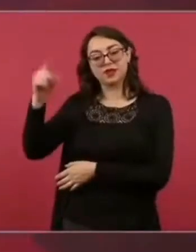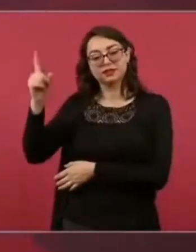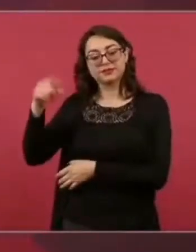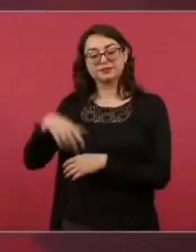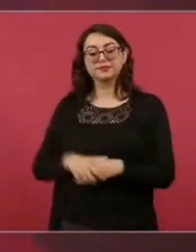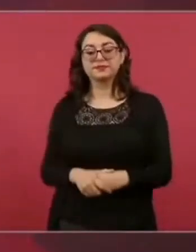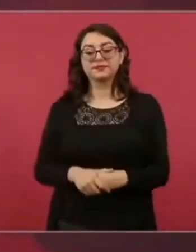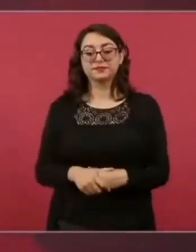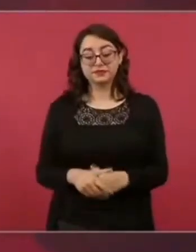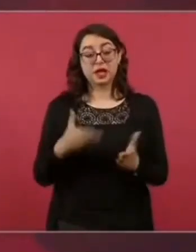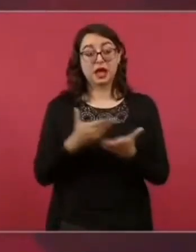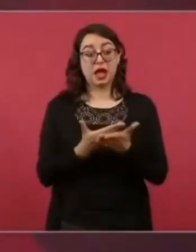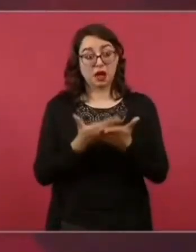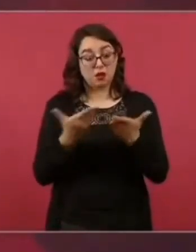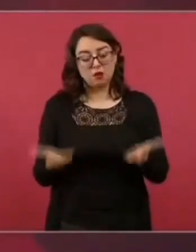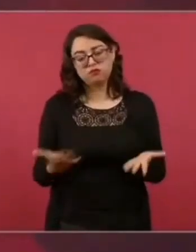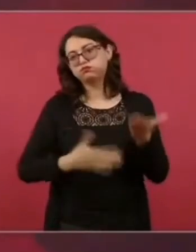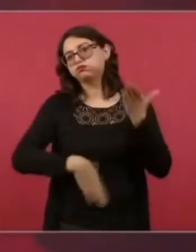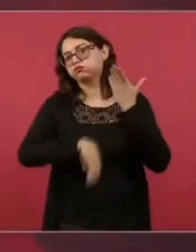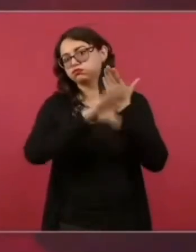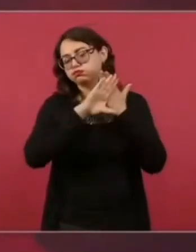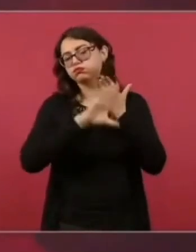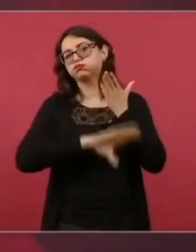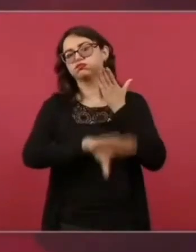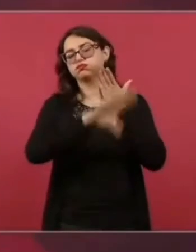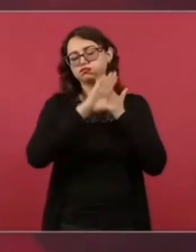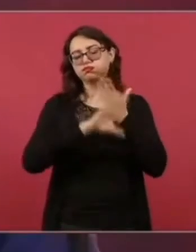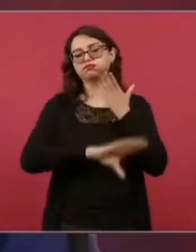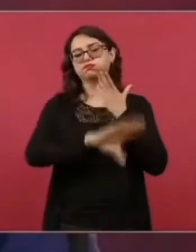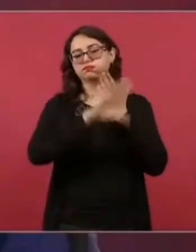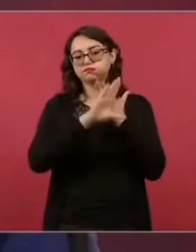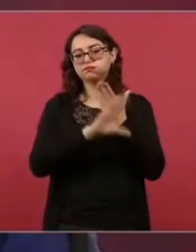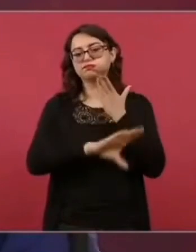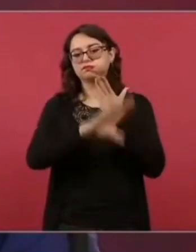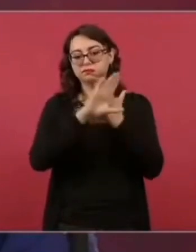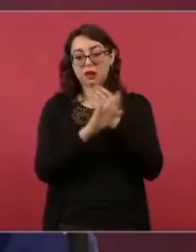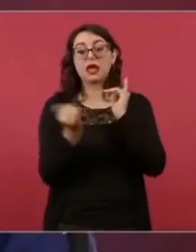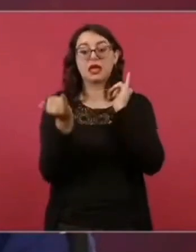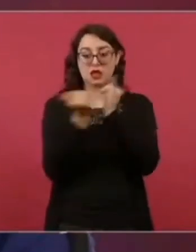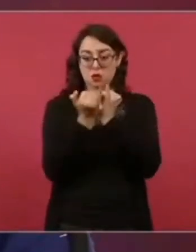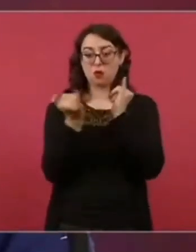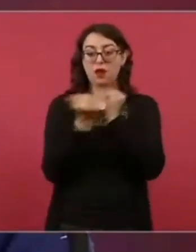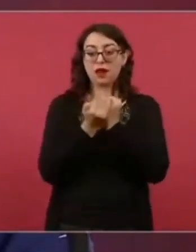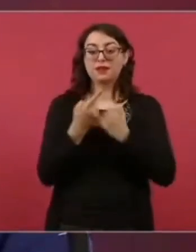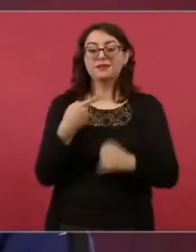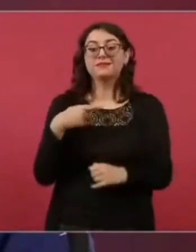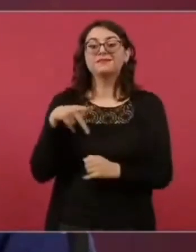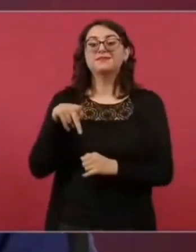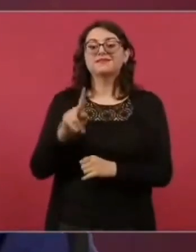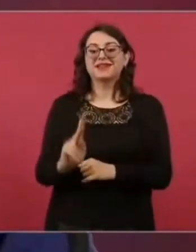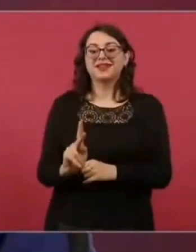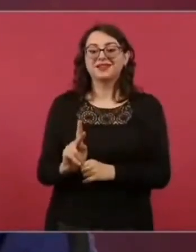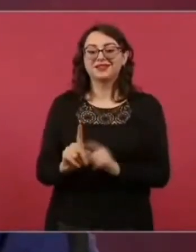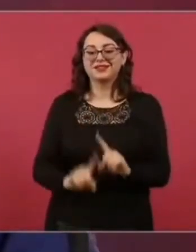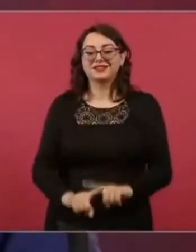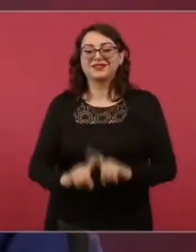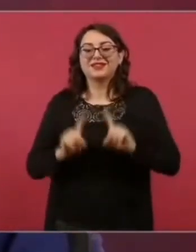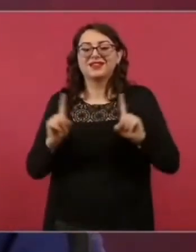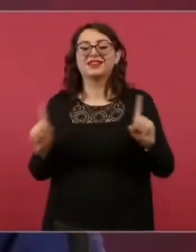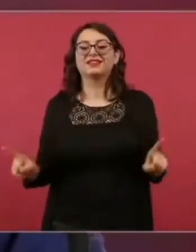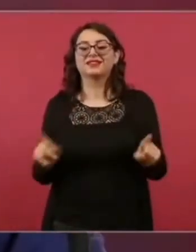porque nosotros tenemos el apoyo el respaldo